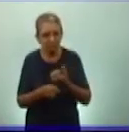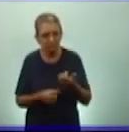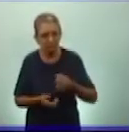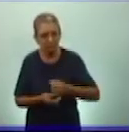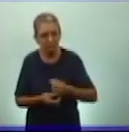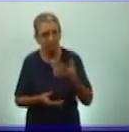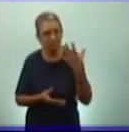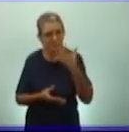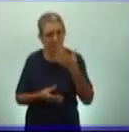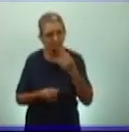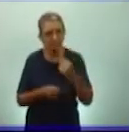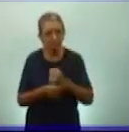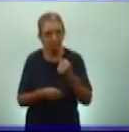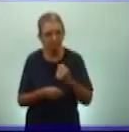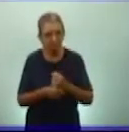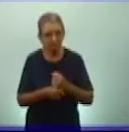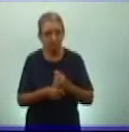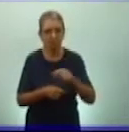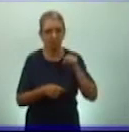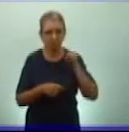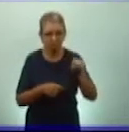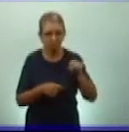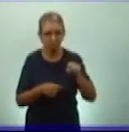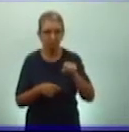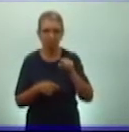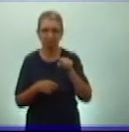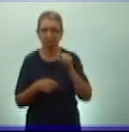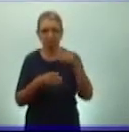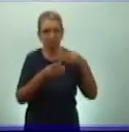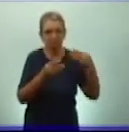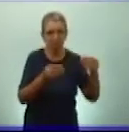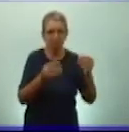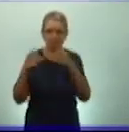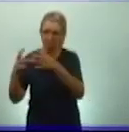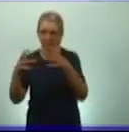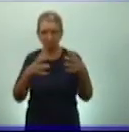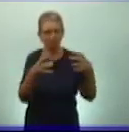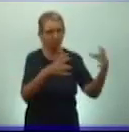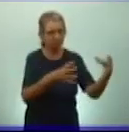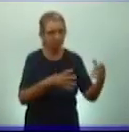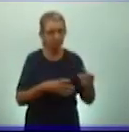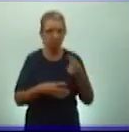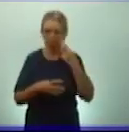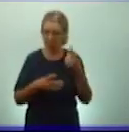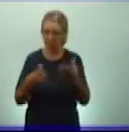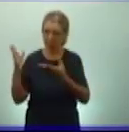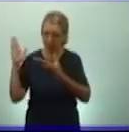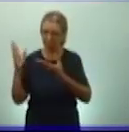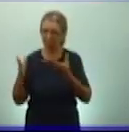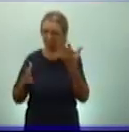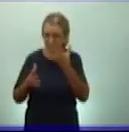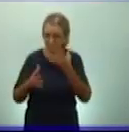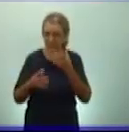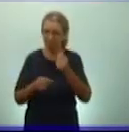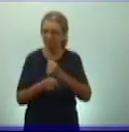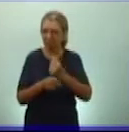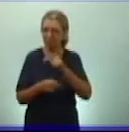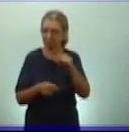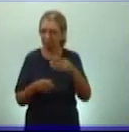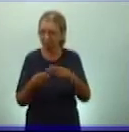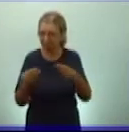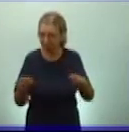¿Quiénes eran los encargados de hacer producir esas tierras? Por lo tanto, les propongo, miren la siguiente idea. ¿Quién trabajaba esas tierras?